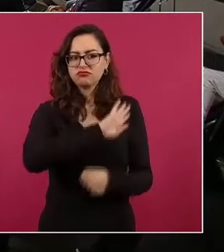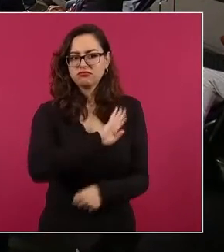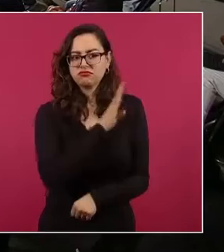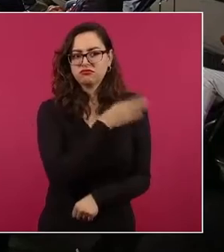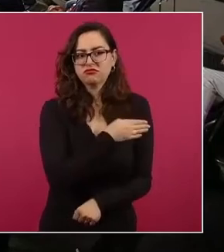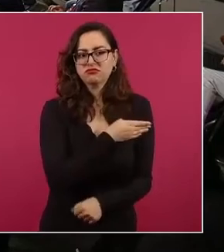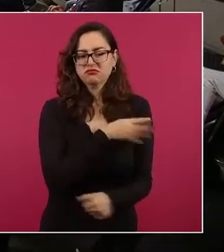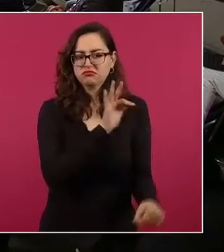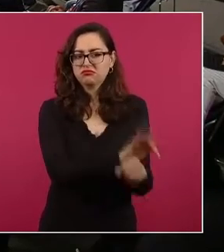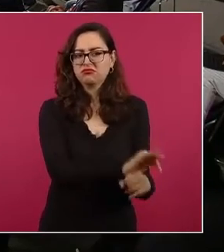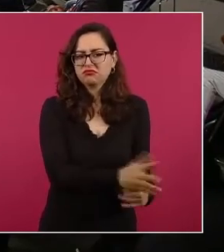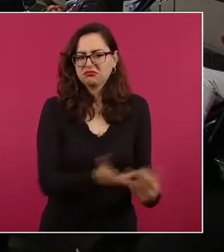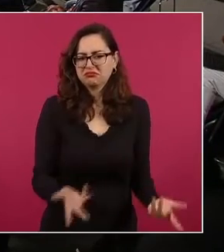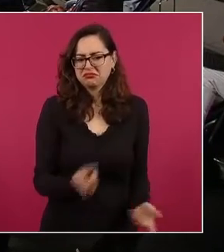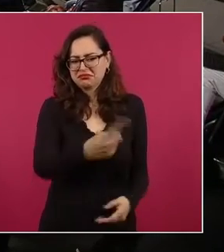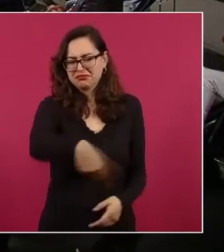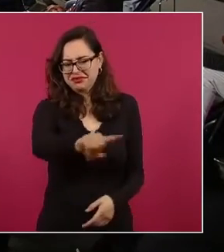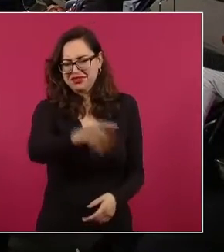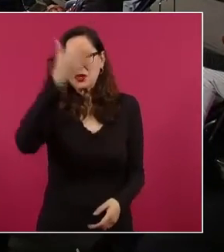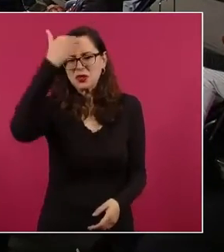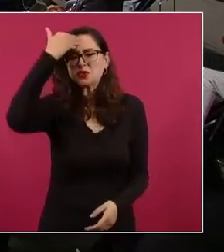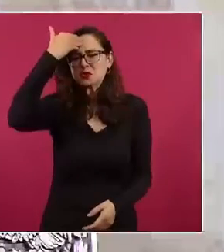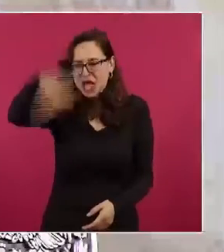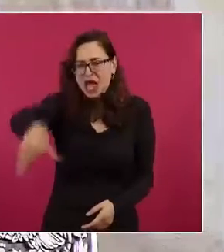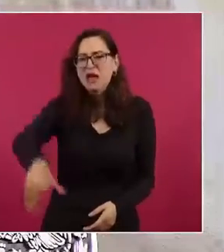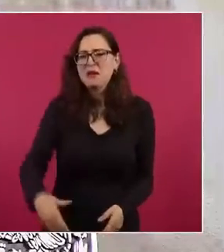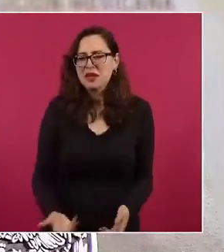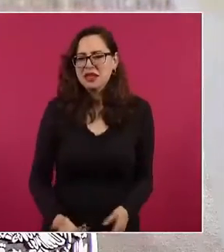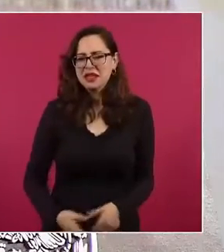extranjera. Pues claro que lo sabían.